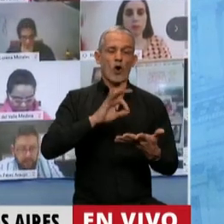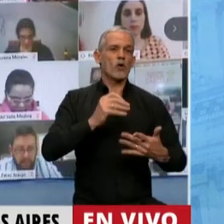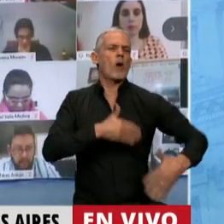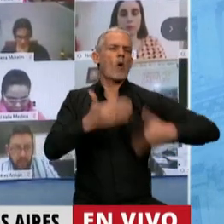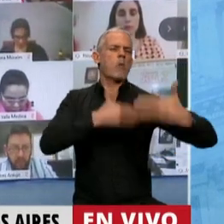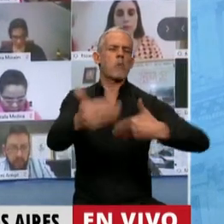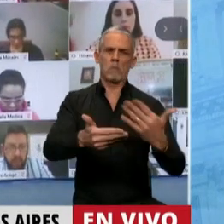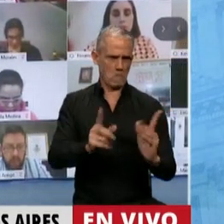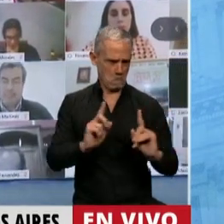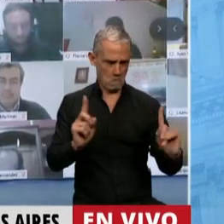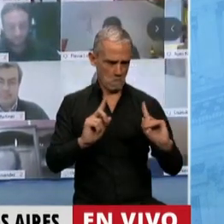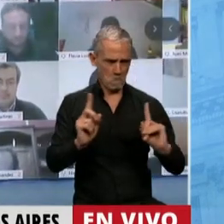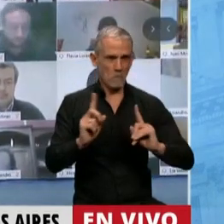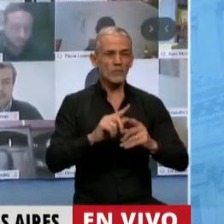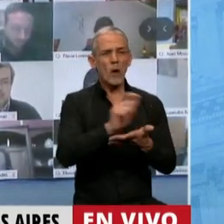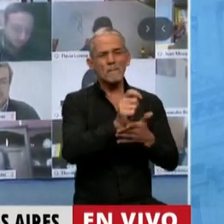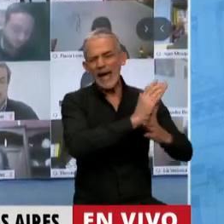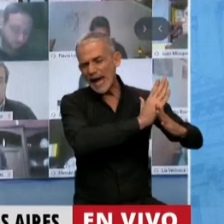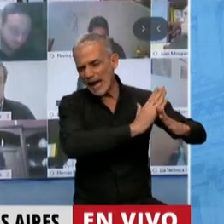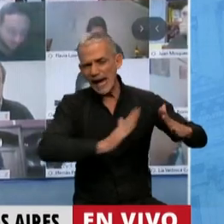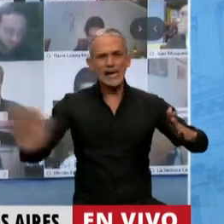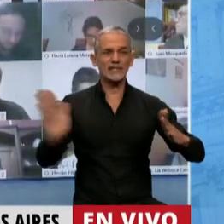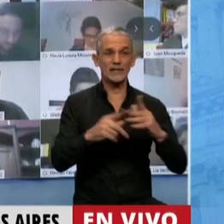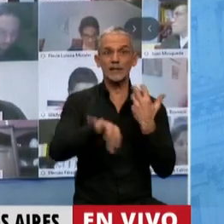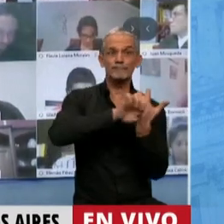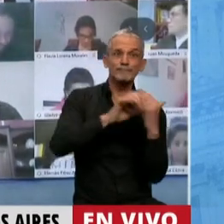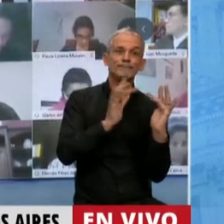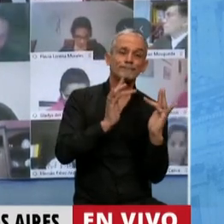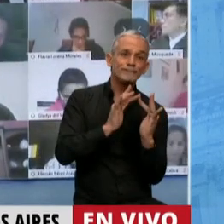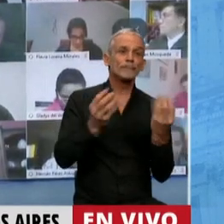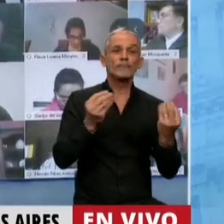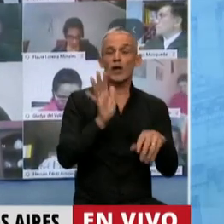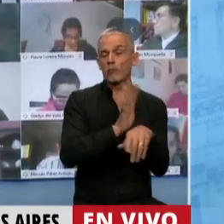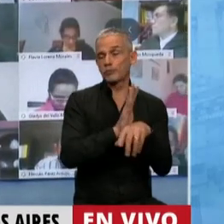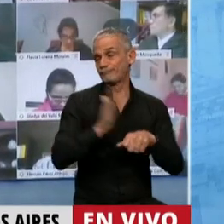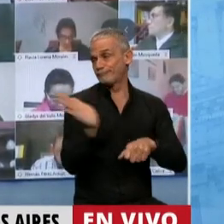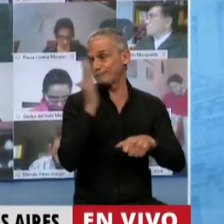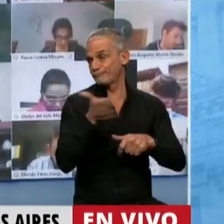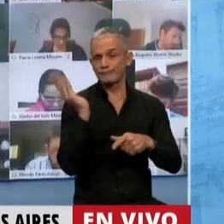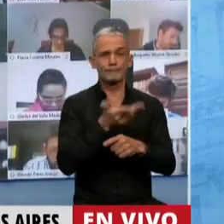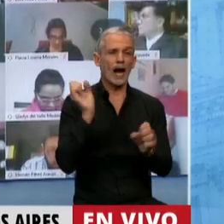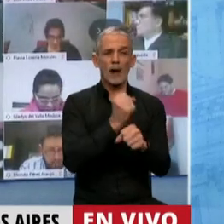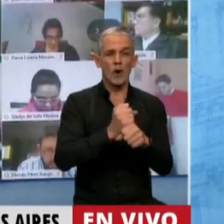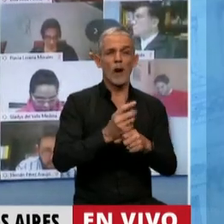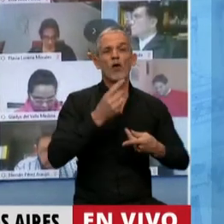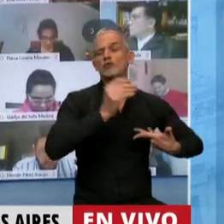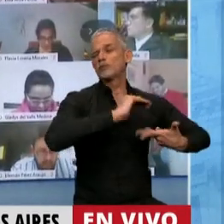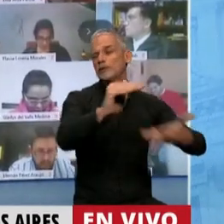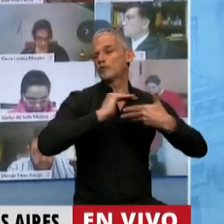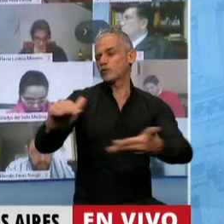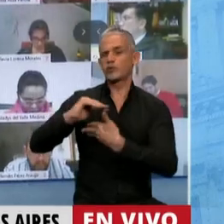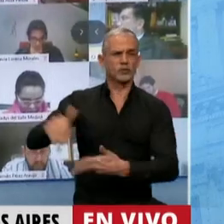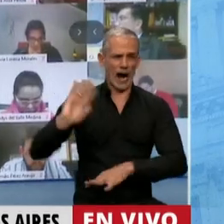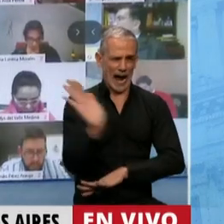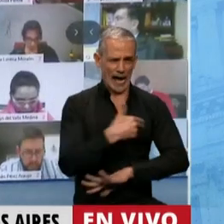progresivas. Hasta ahora, todos estos meses de funcionamiento remoto, ha sido un festival de votos de subsidios a todo tipo de